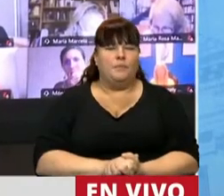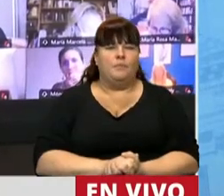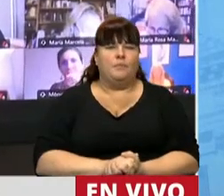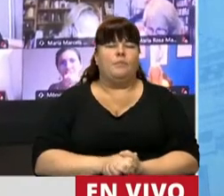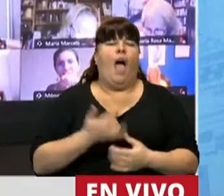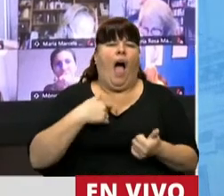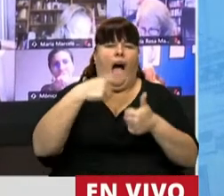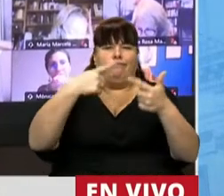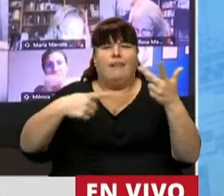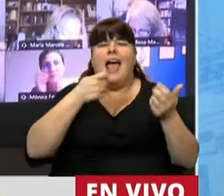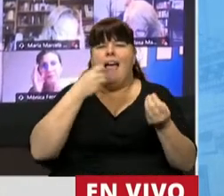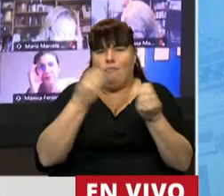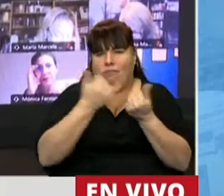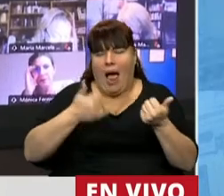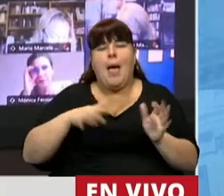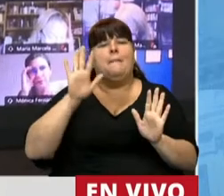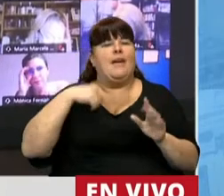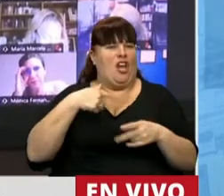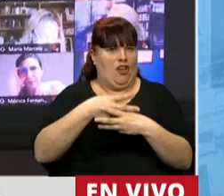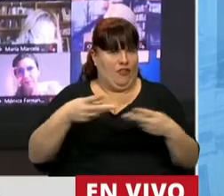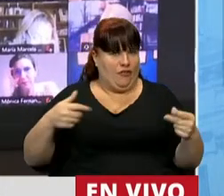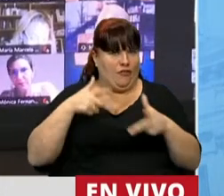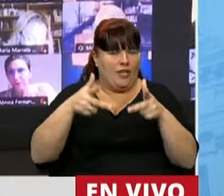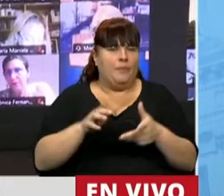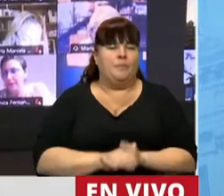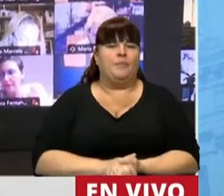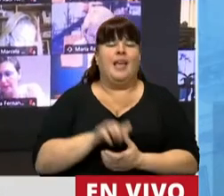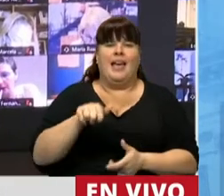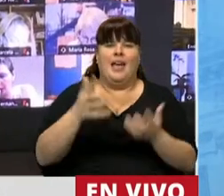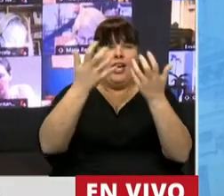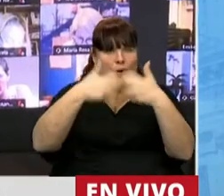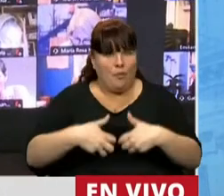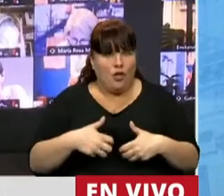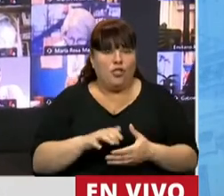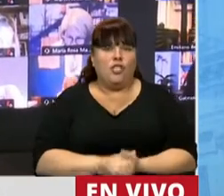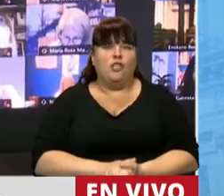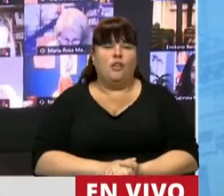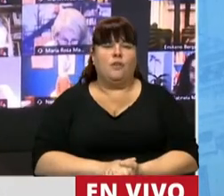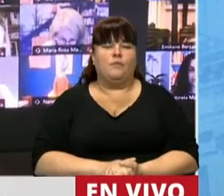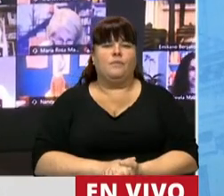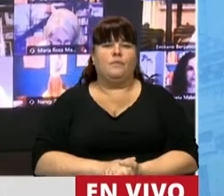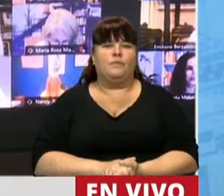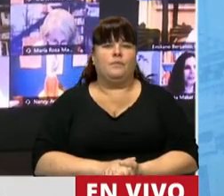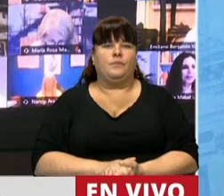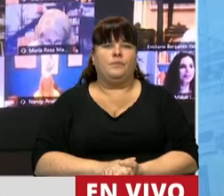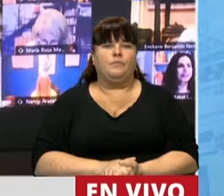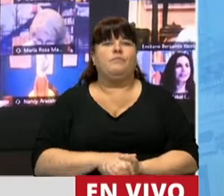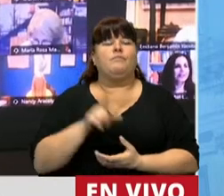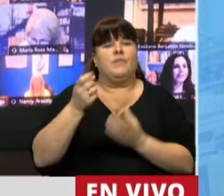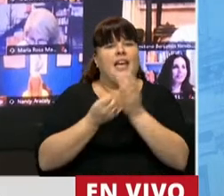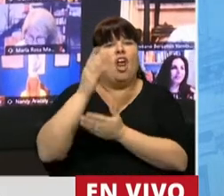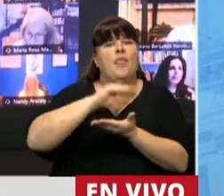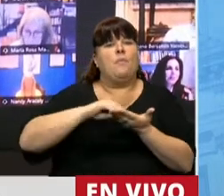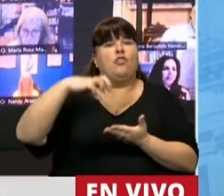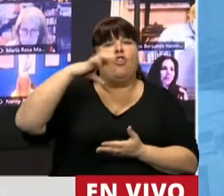Podría decir muchos más ejemplos, pero lo quiero cerrar de esta manera. Este proyecto obra del diputado